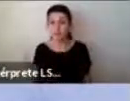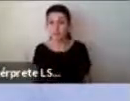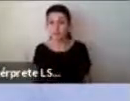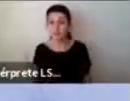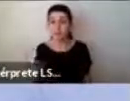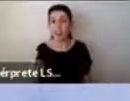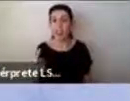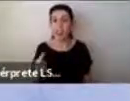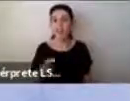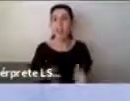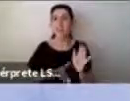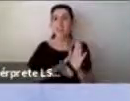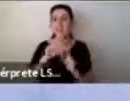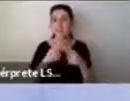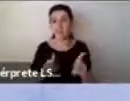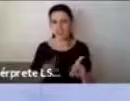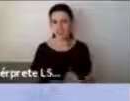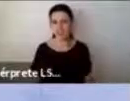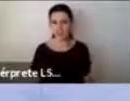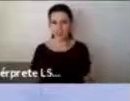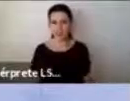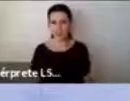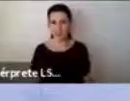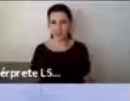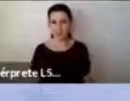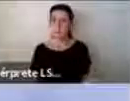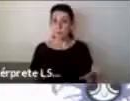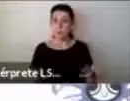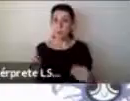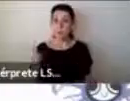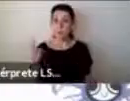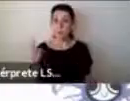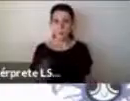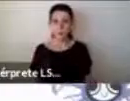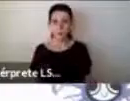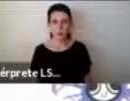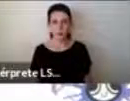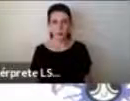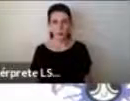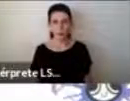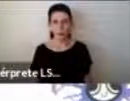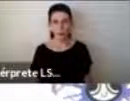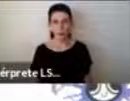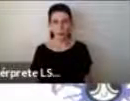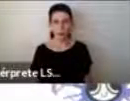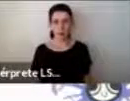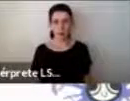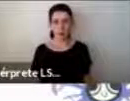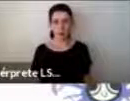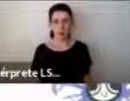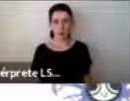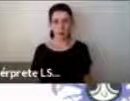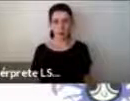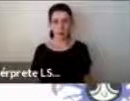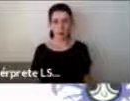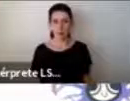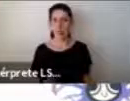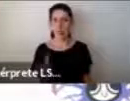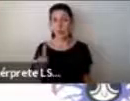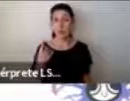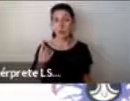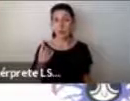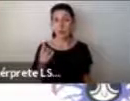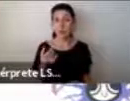diferente. Vamos con el primero. El primero tiene que ver con poder explicar